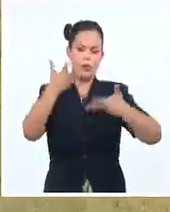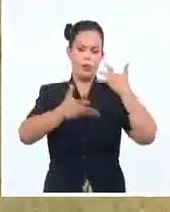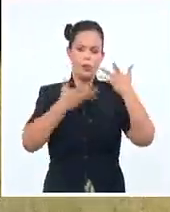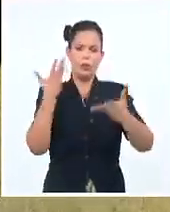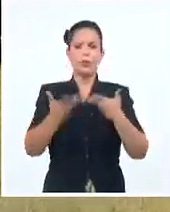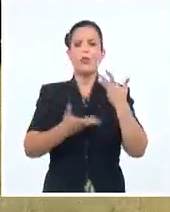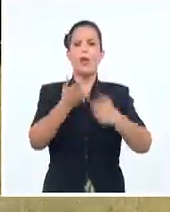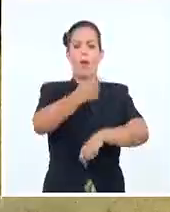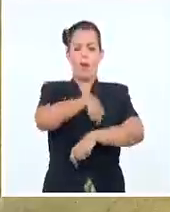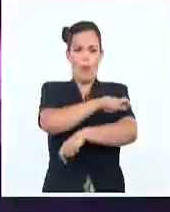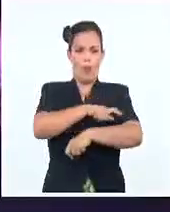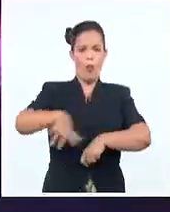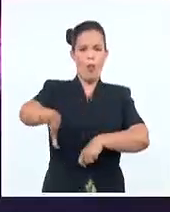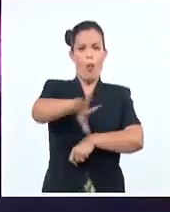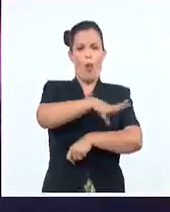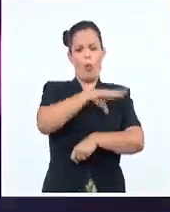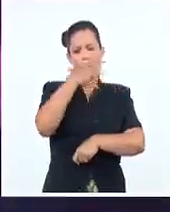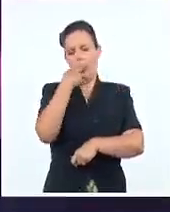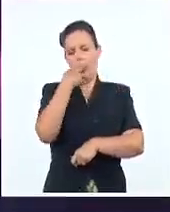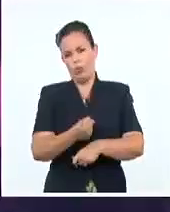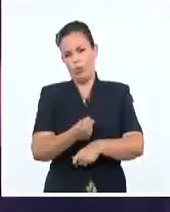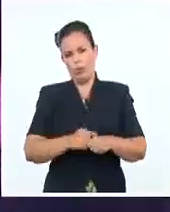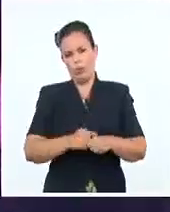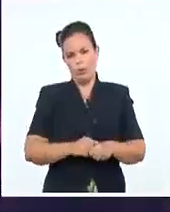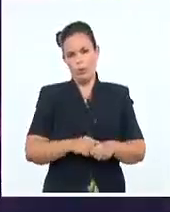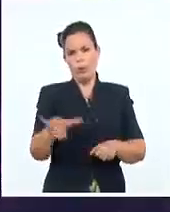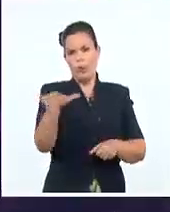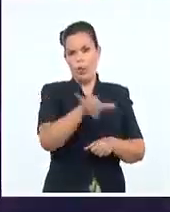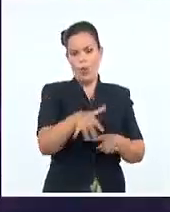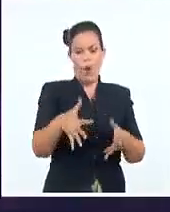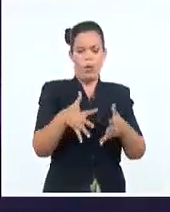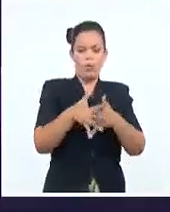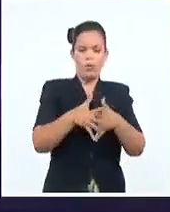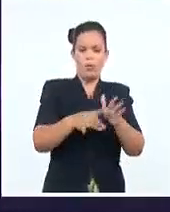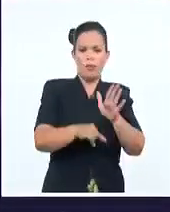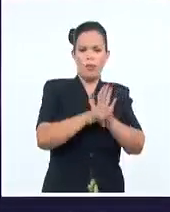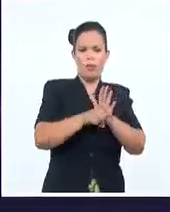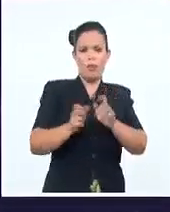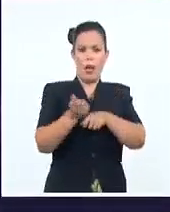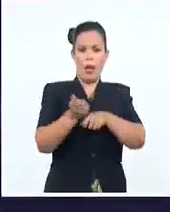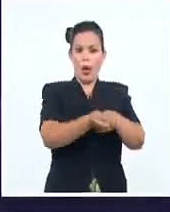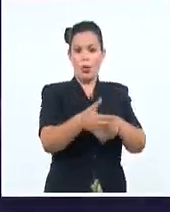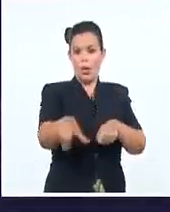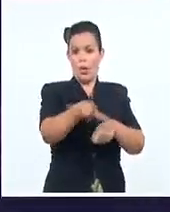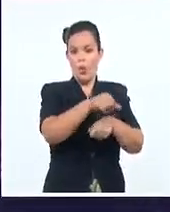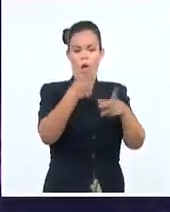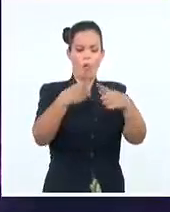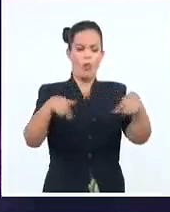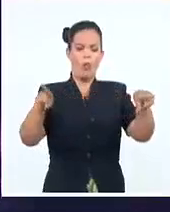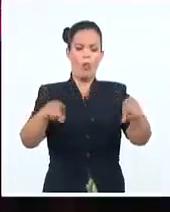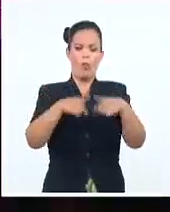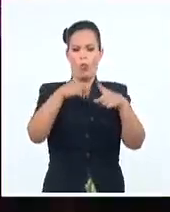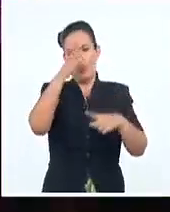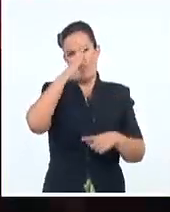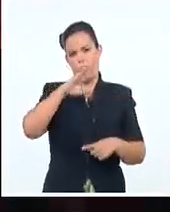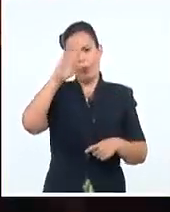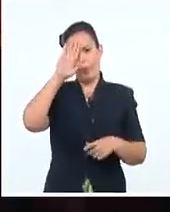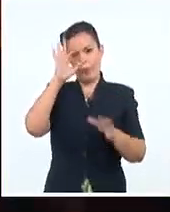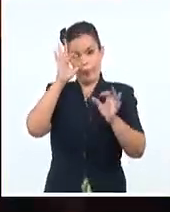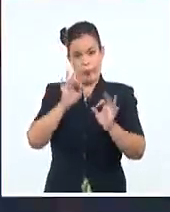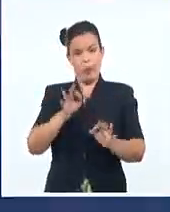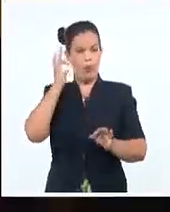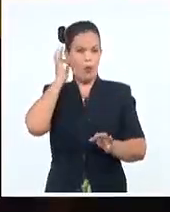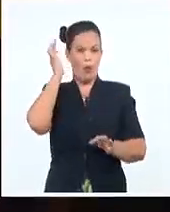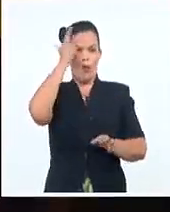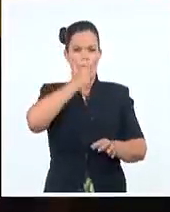cariño del público. Tan cubano como el béisbol y seguidor del pasatiempo nacional es este creador que celebra el cumpleaños de su banda justo en la